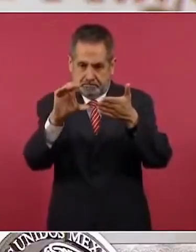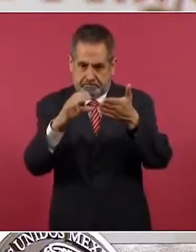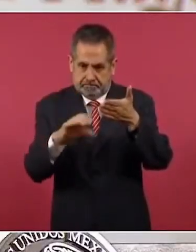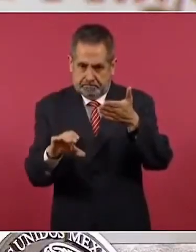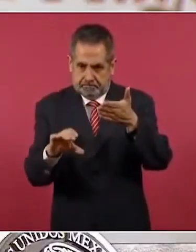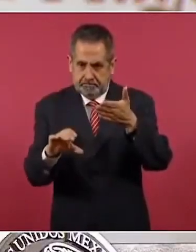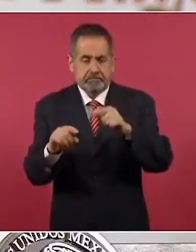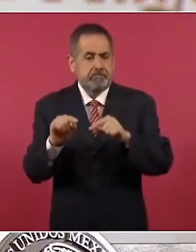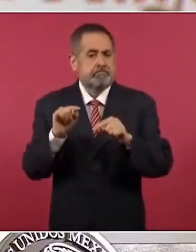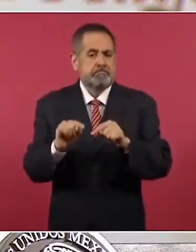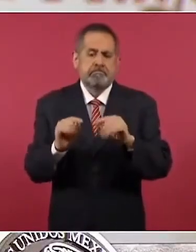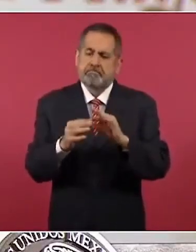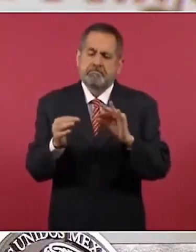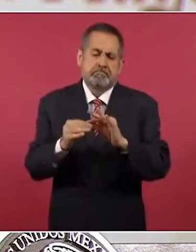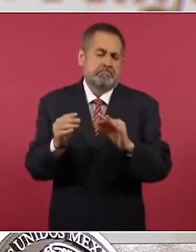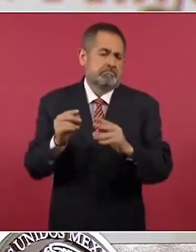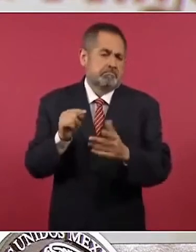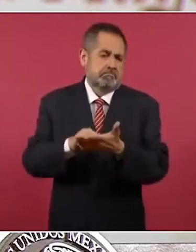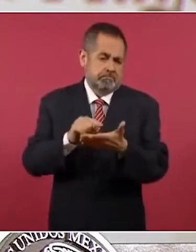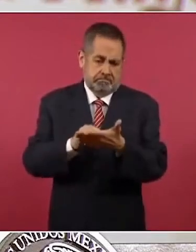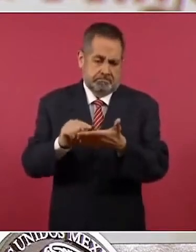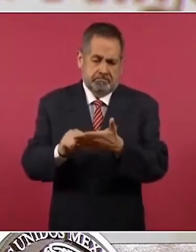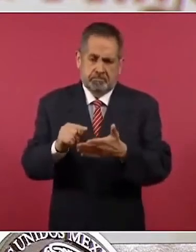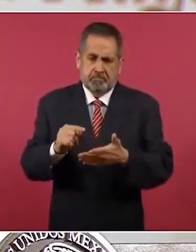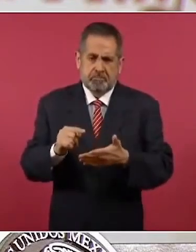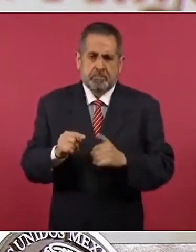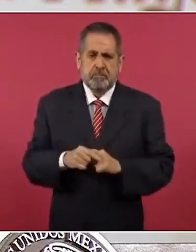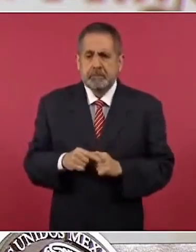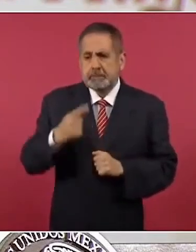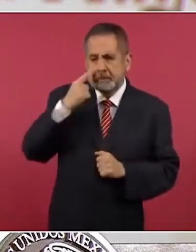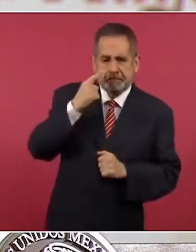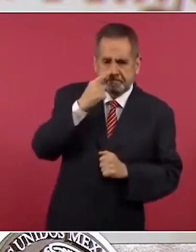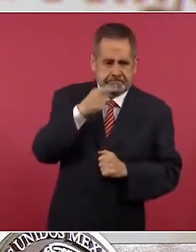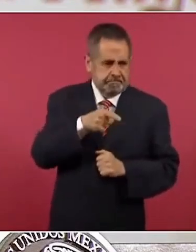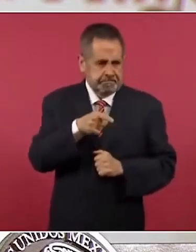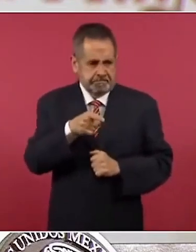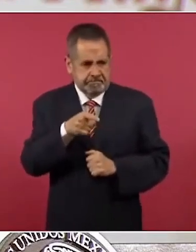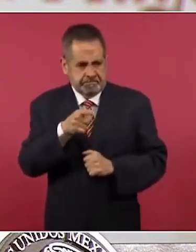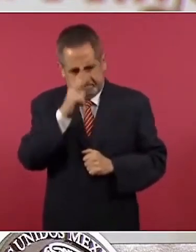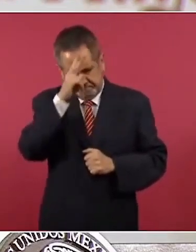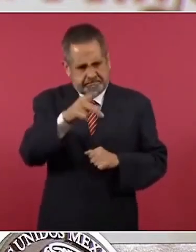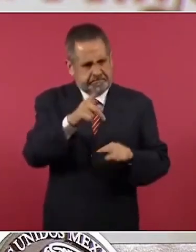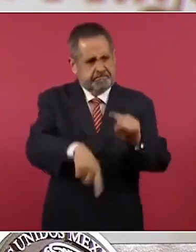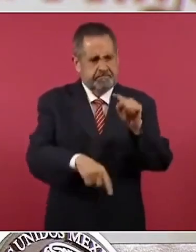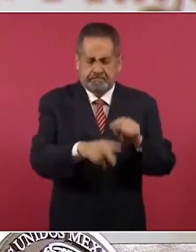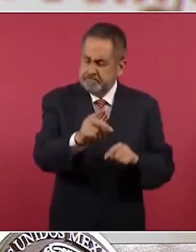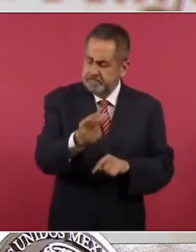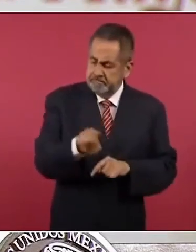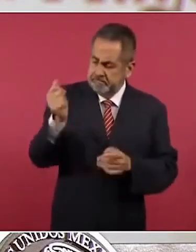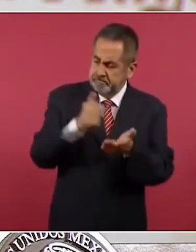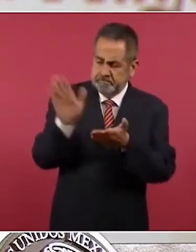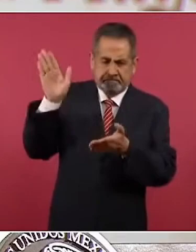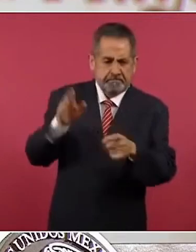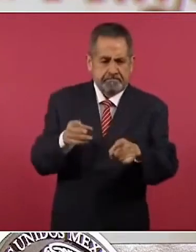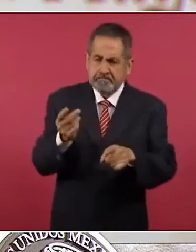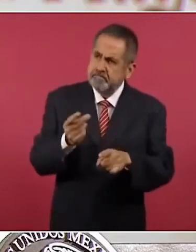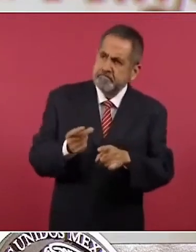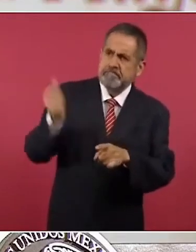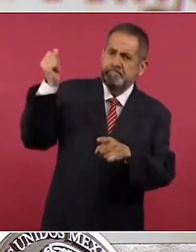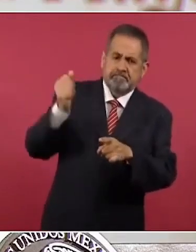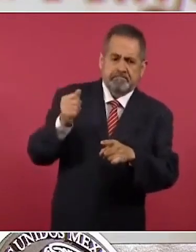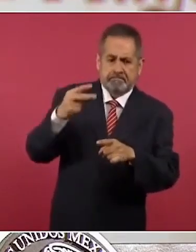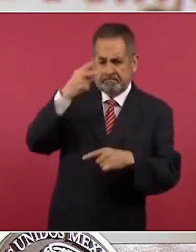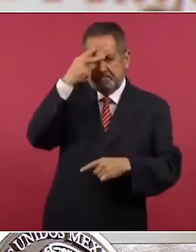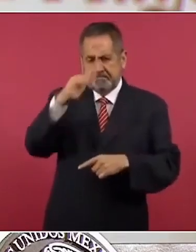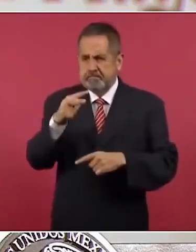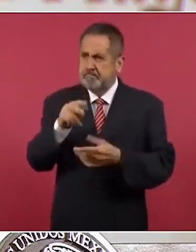una herramienta que ha sido utilizada con total discrecionalidad para acortar la libertad de expresión